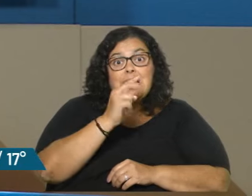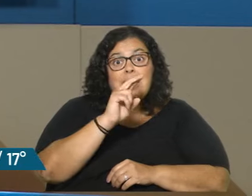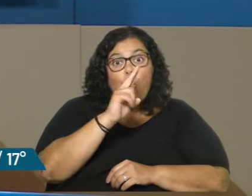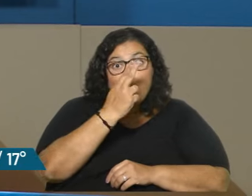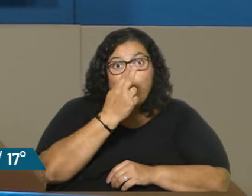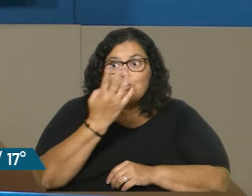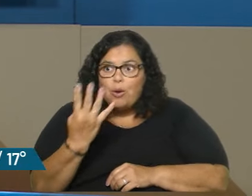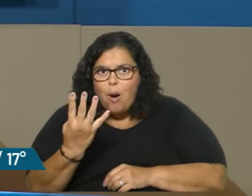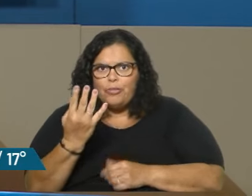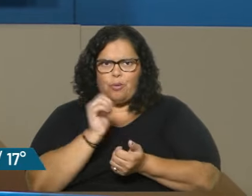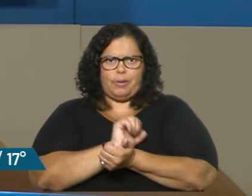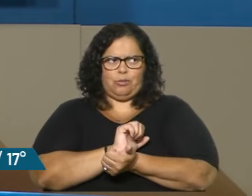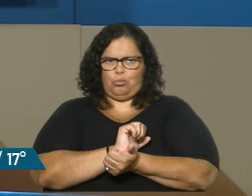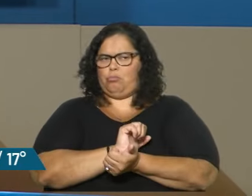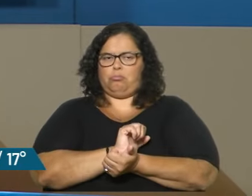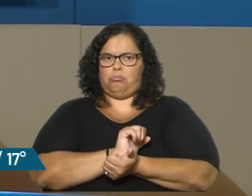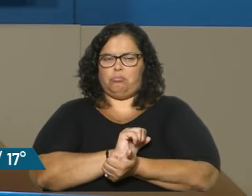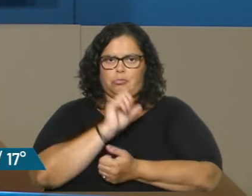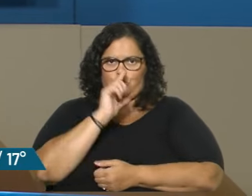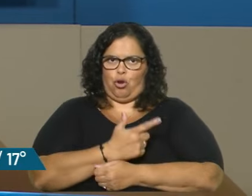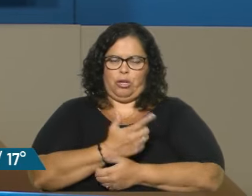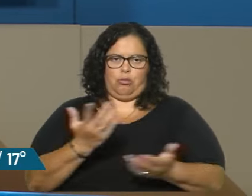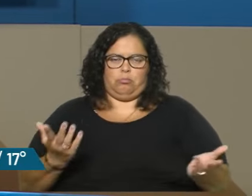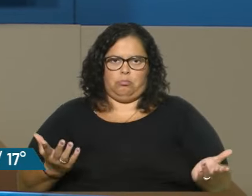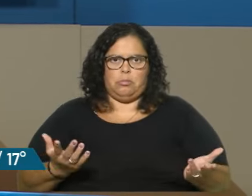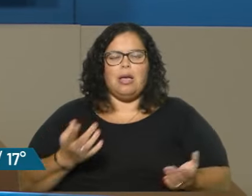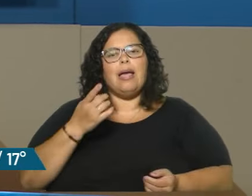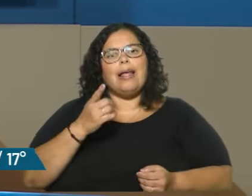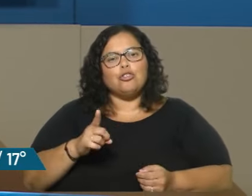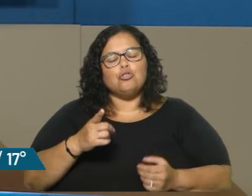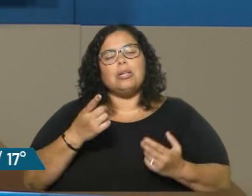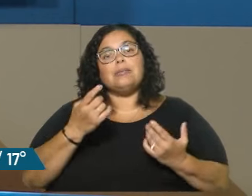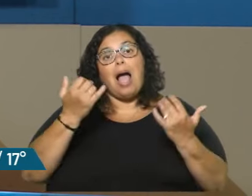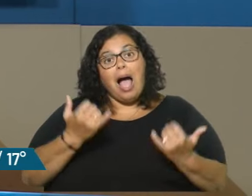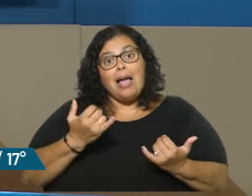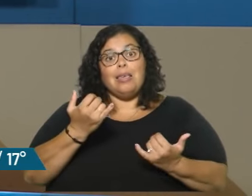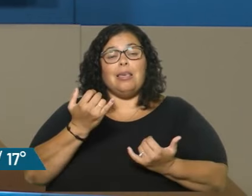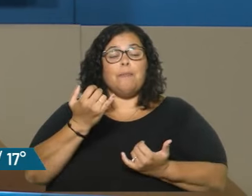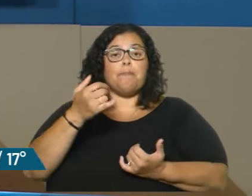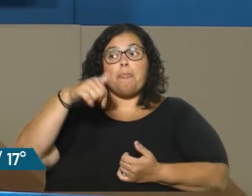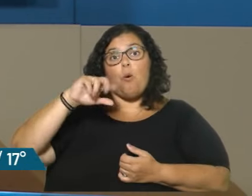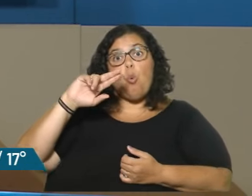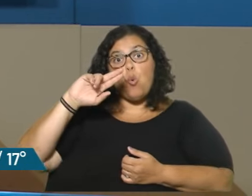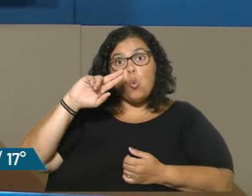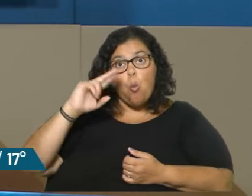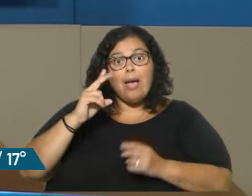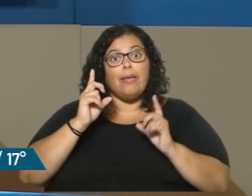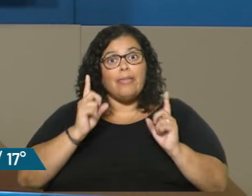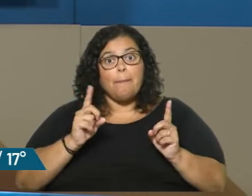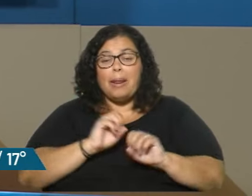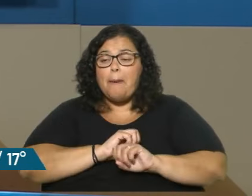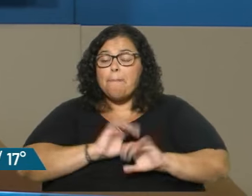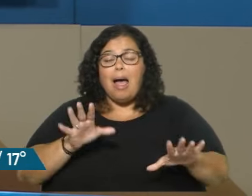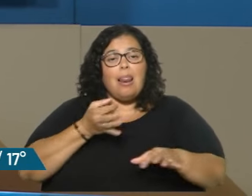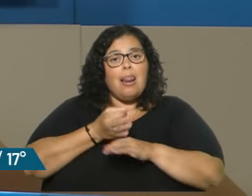Increíble. Es una cosa, son números. Por otro lado, tenemos un país que, desde mi punto de vista, está mal educado. Tenemos una